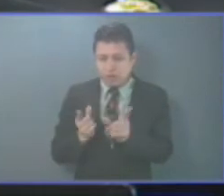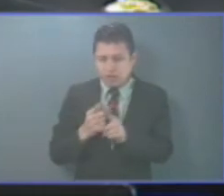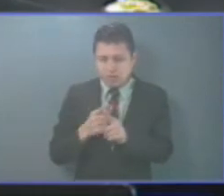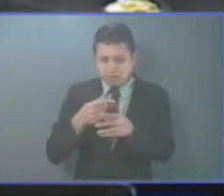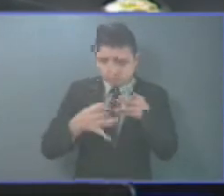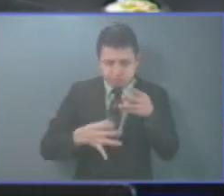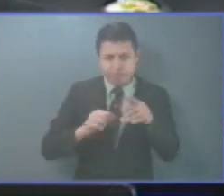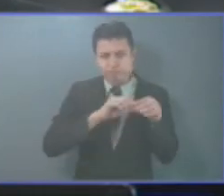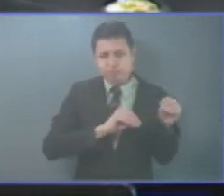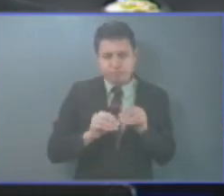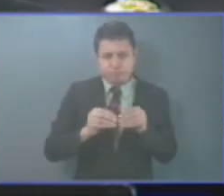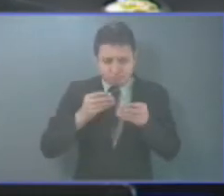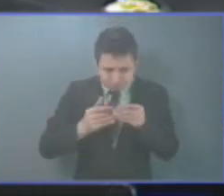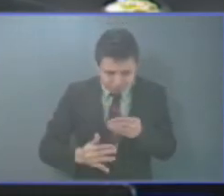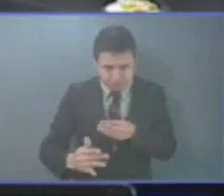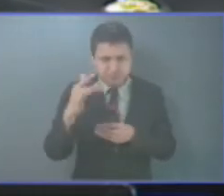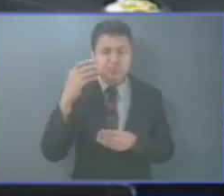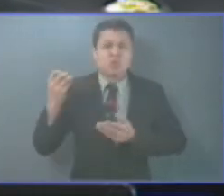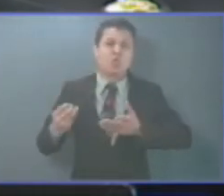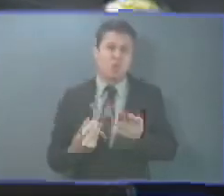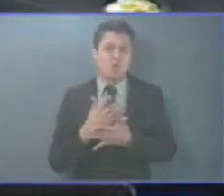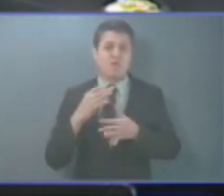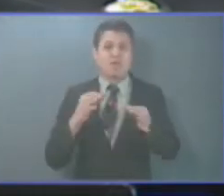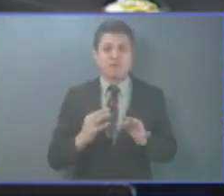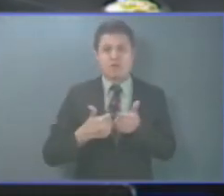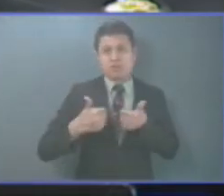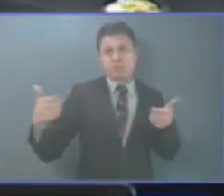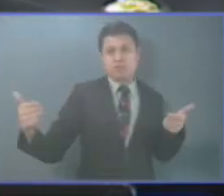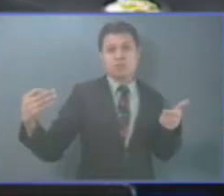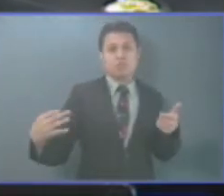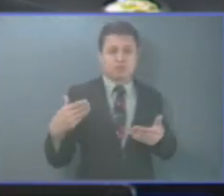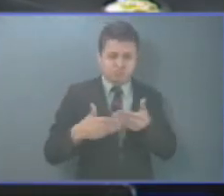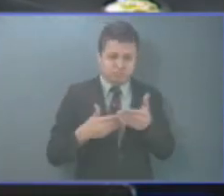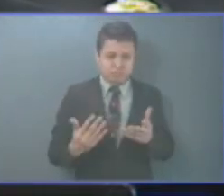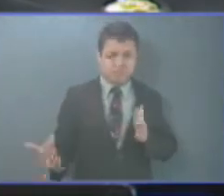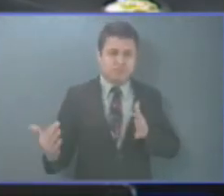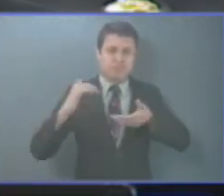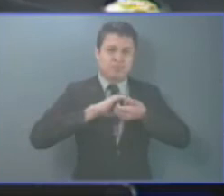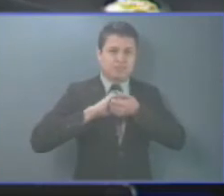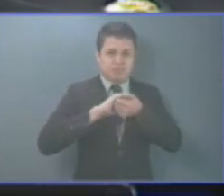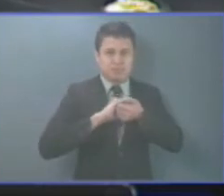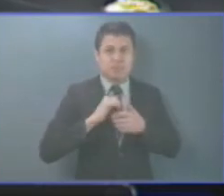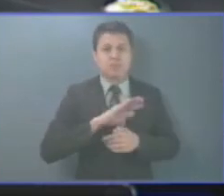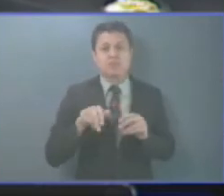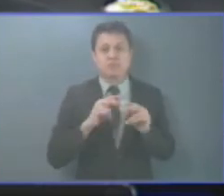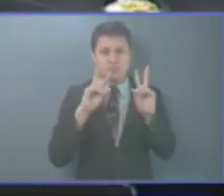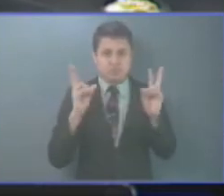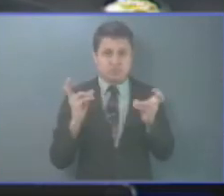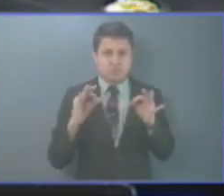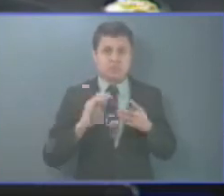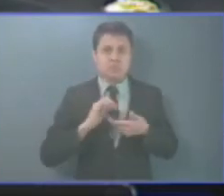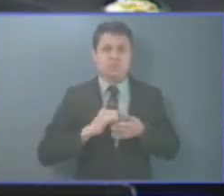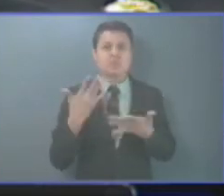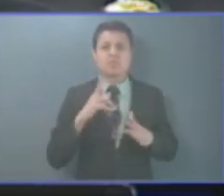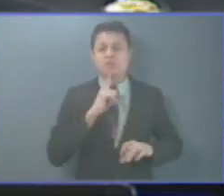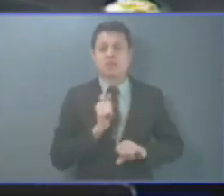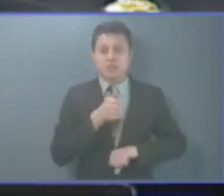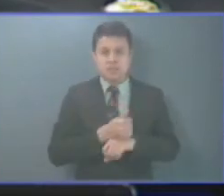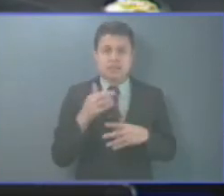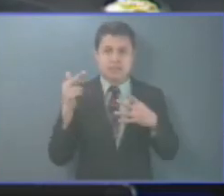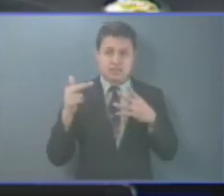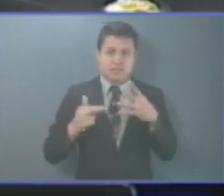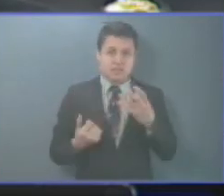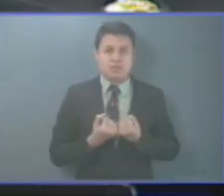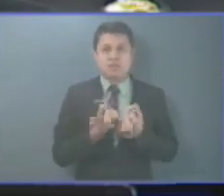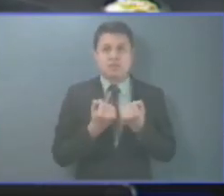desigualdades sanitarias y planificar el mejoramiento del acceso y la inclusión, así como establecer normas de